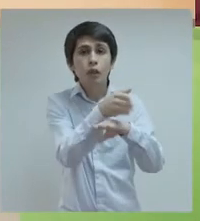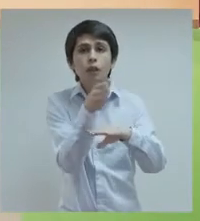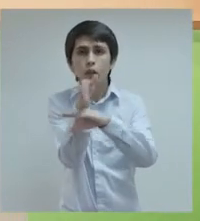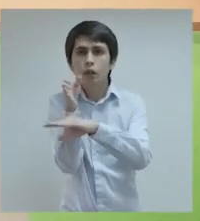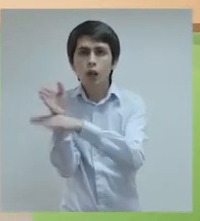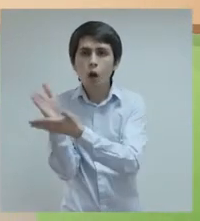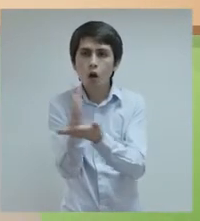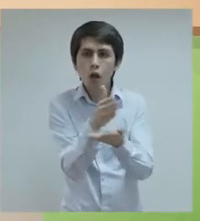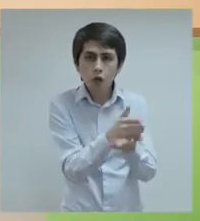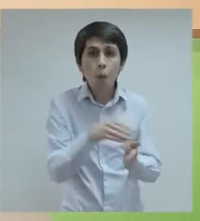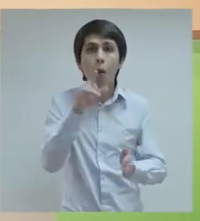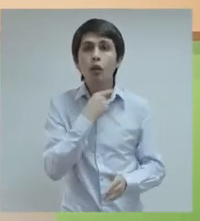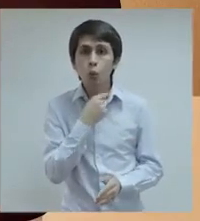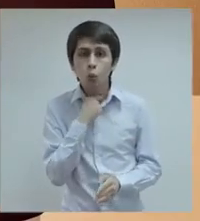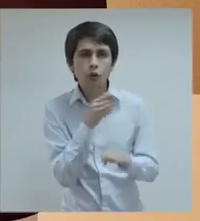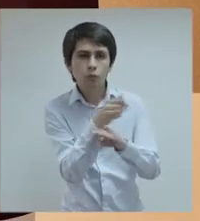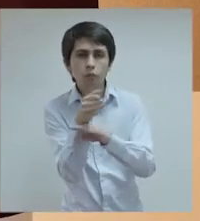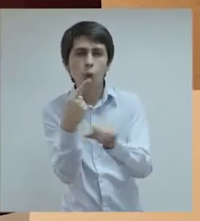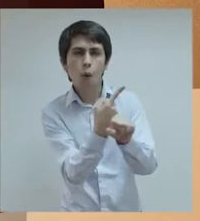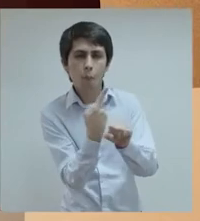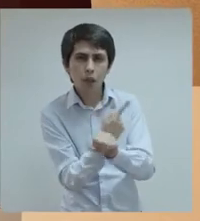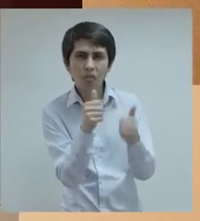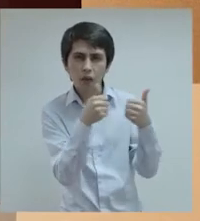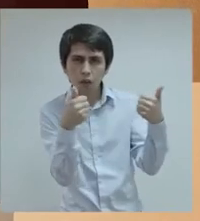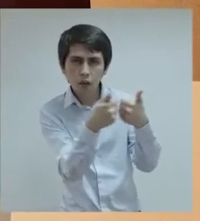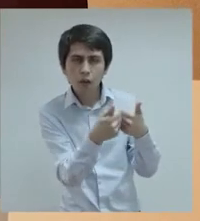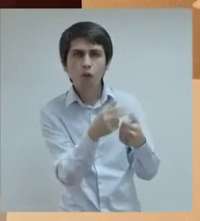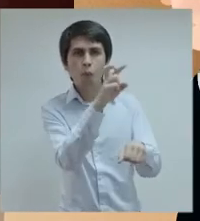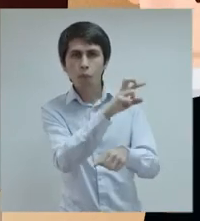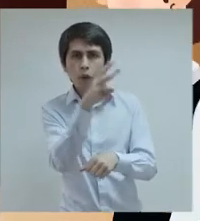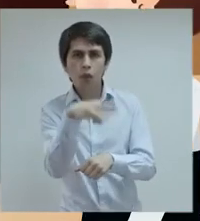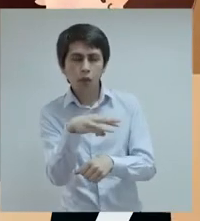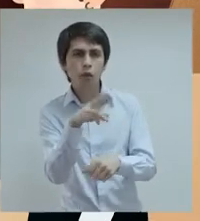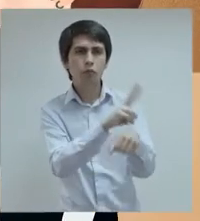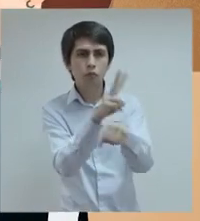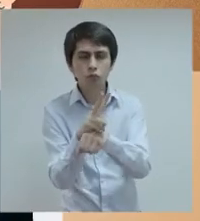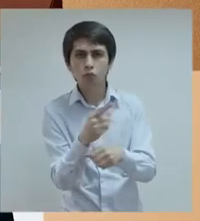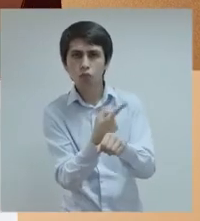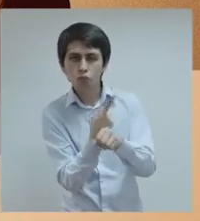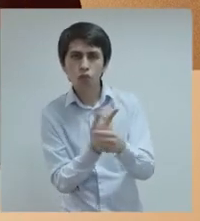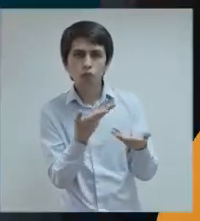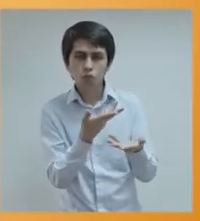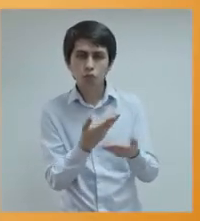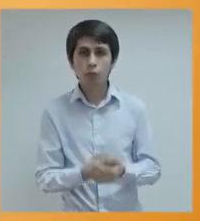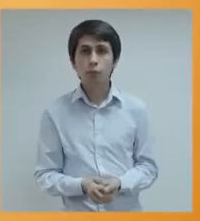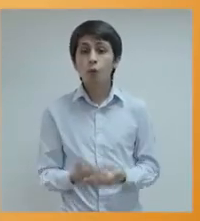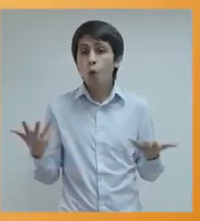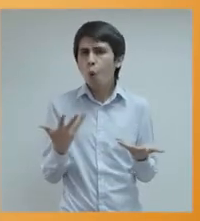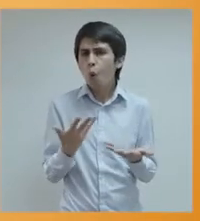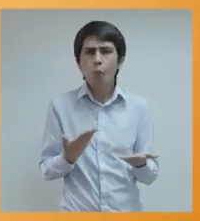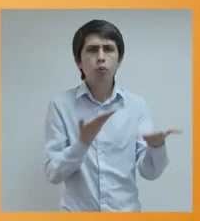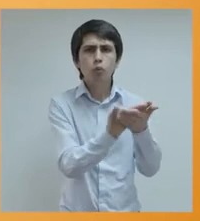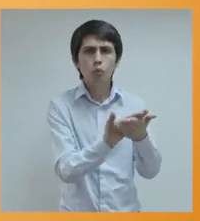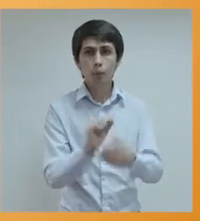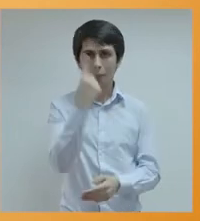establecimientos que más llamen tu atención. Conversa con sus directivos, docentes, apoderados y estudiantes. ¿Cómo debo postular?